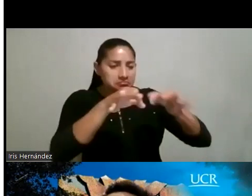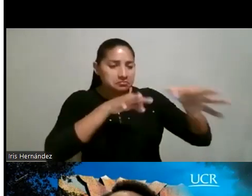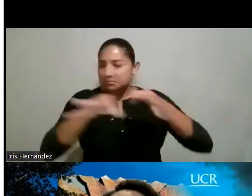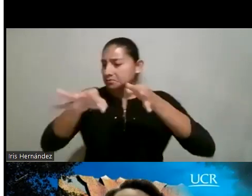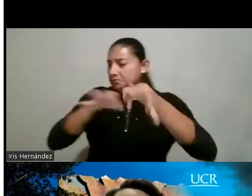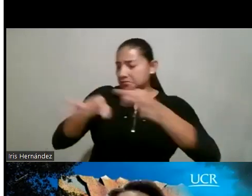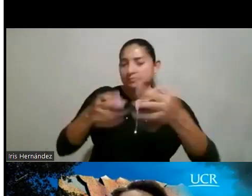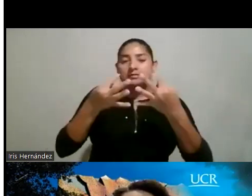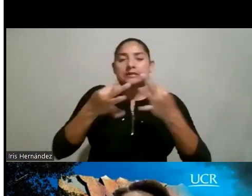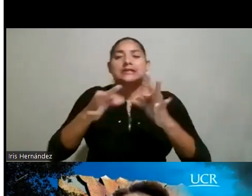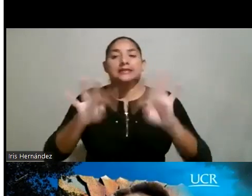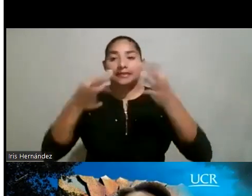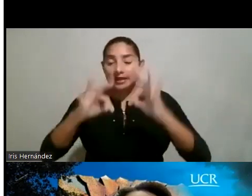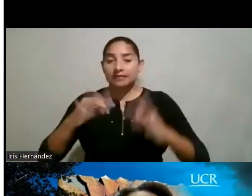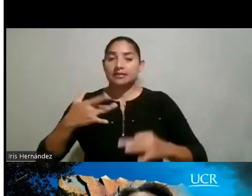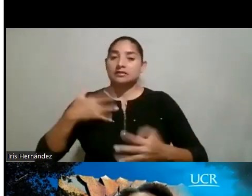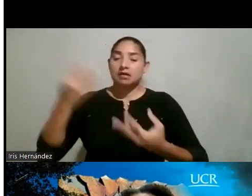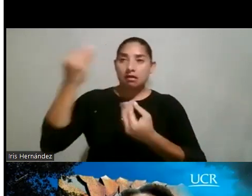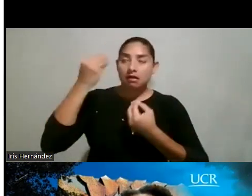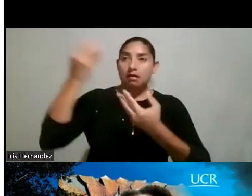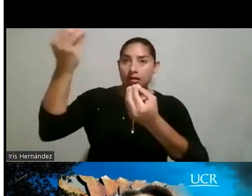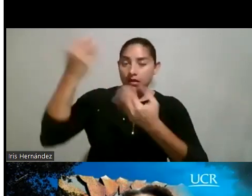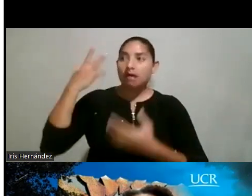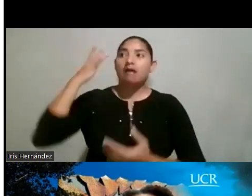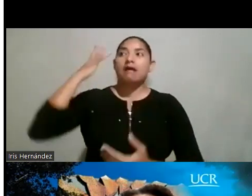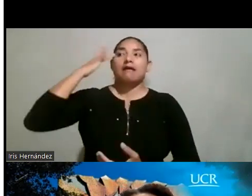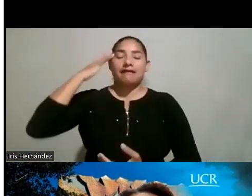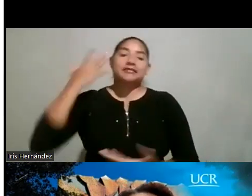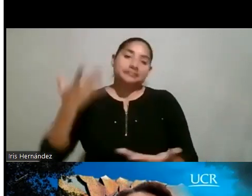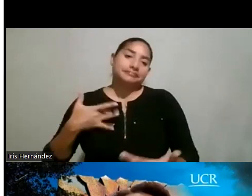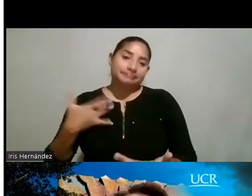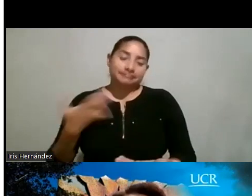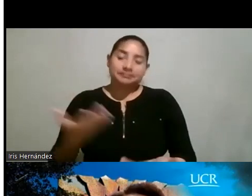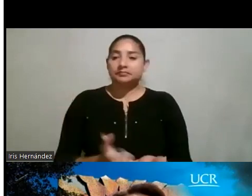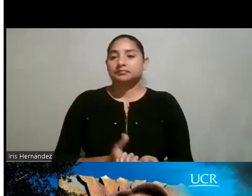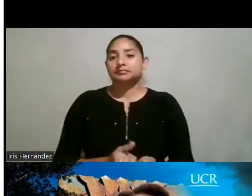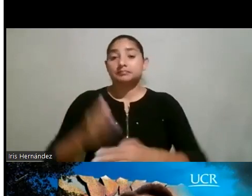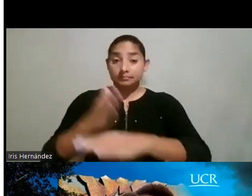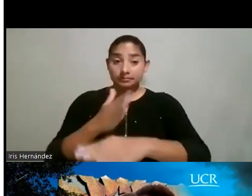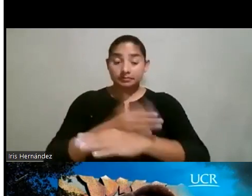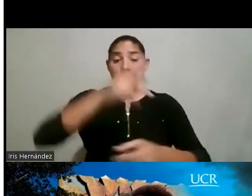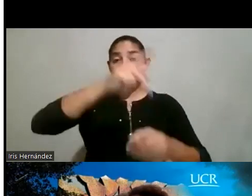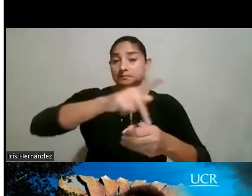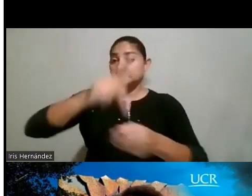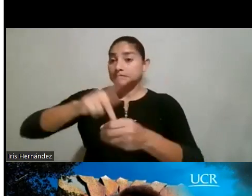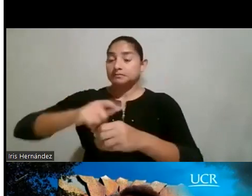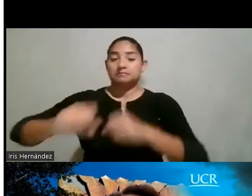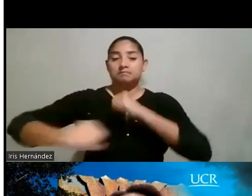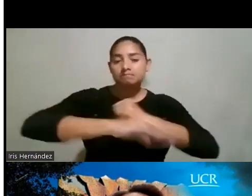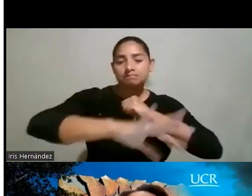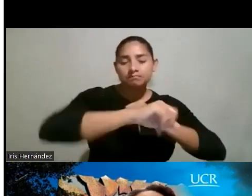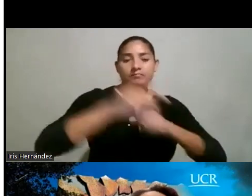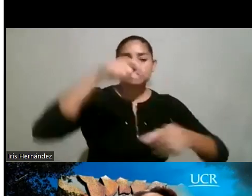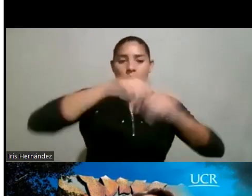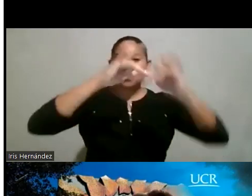tratar un poco como de sensibilizar, como les digo. Se mejoró la participación en campamentos de ciencia,